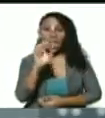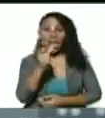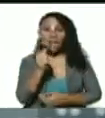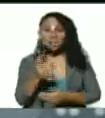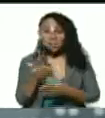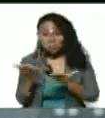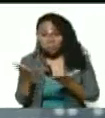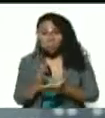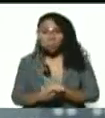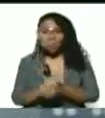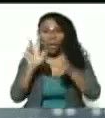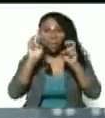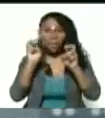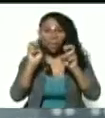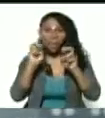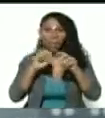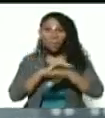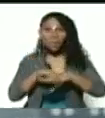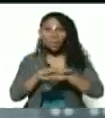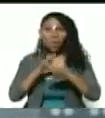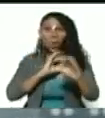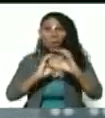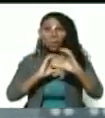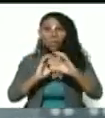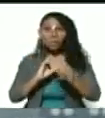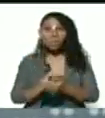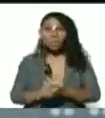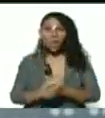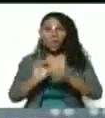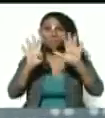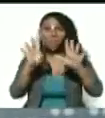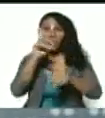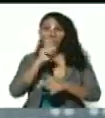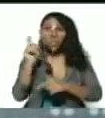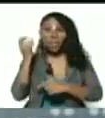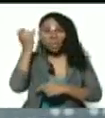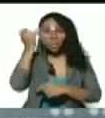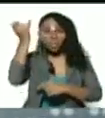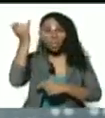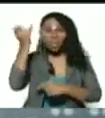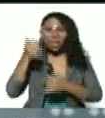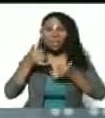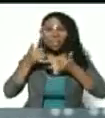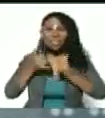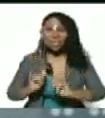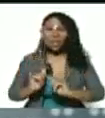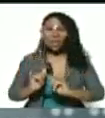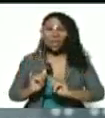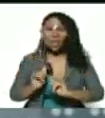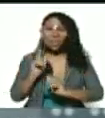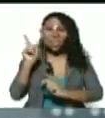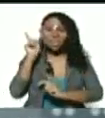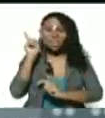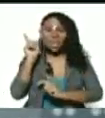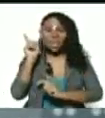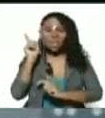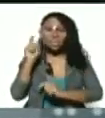El nuevo ministro de comunicación tiene nueve años. Es un genio. El hijo de Patricia y de Ricardo.